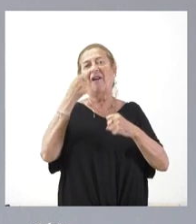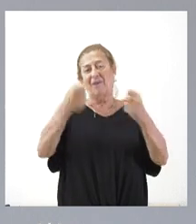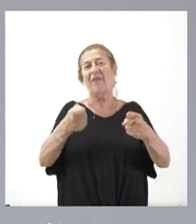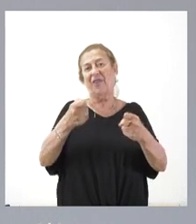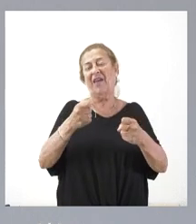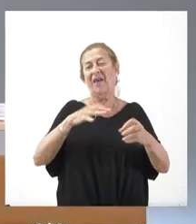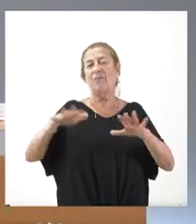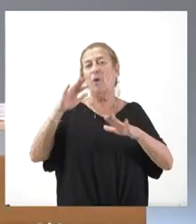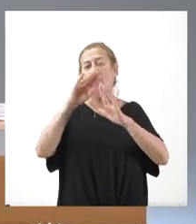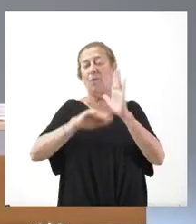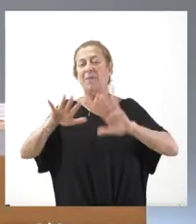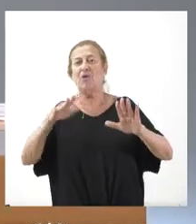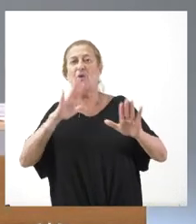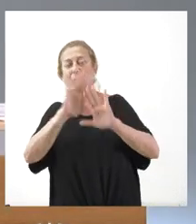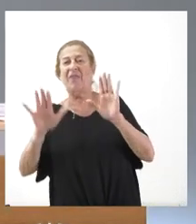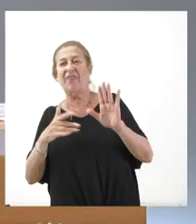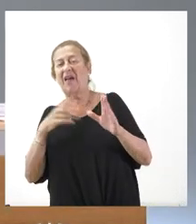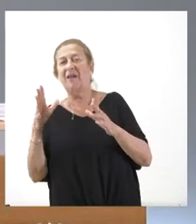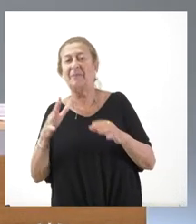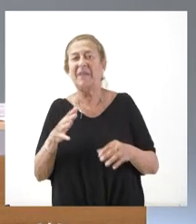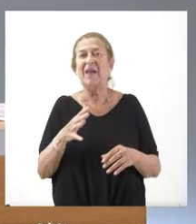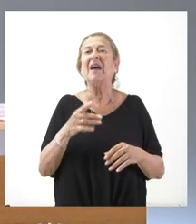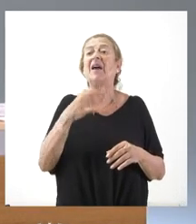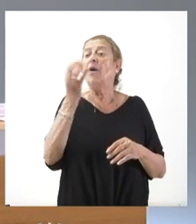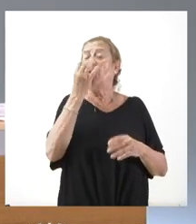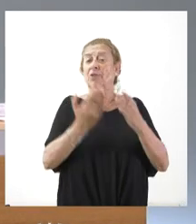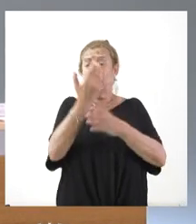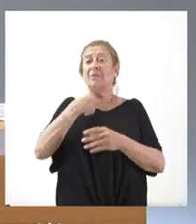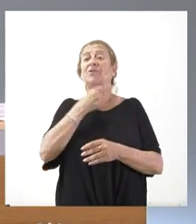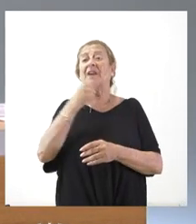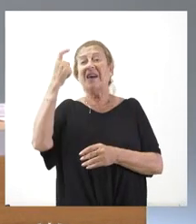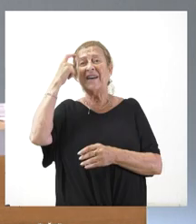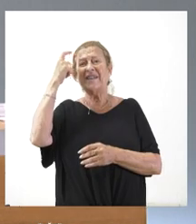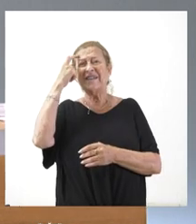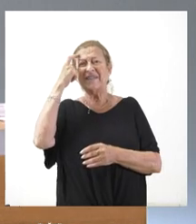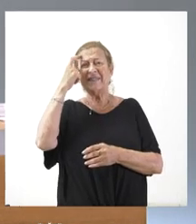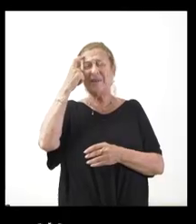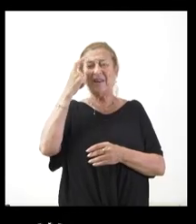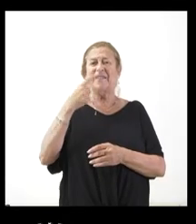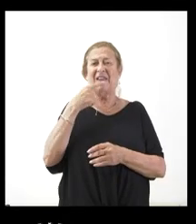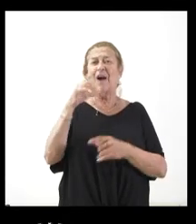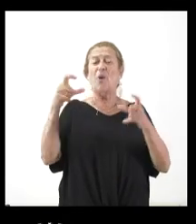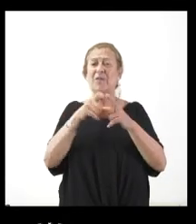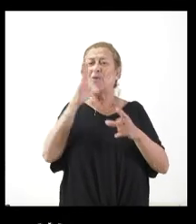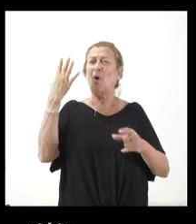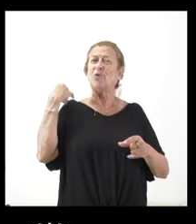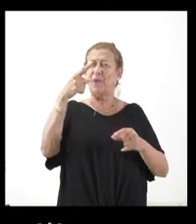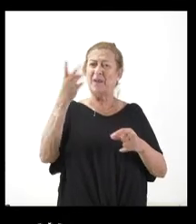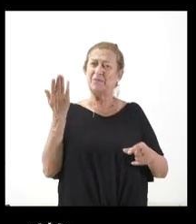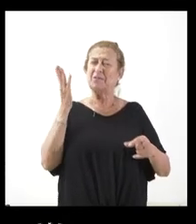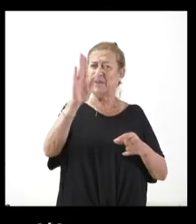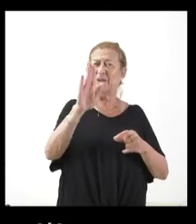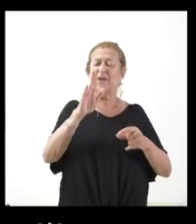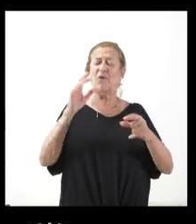autónoma. Hola, buenos días. Me gustaría saber exactamente la valoración de la Junta, porque el otro día, cuando salió usted del Consejo de Política